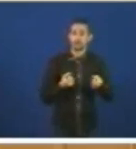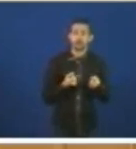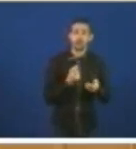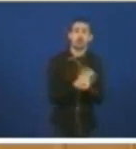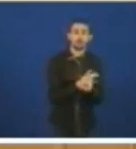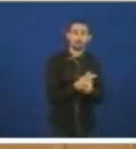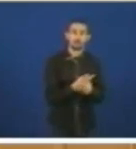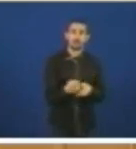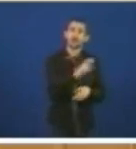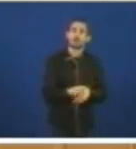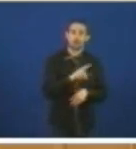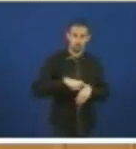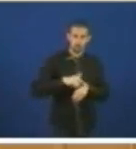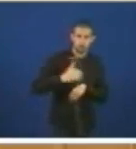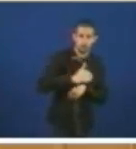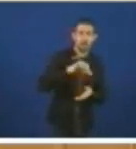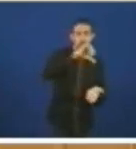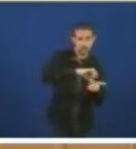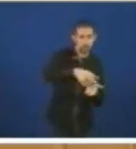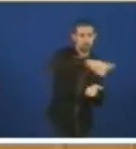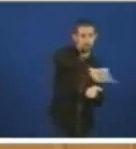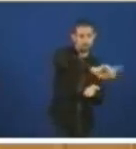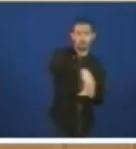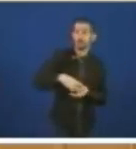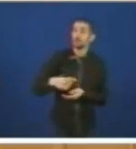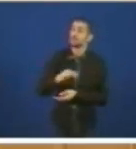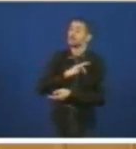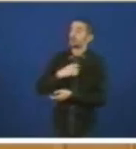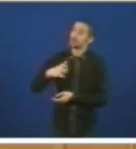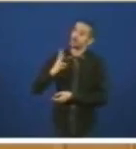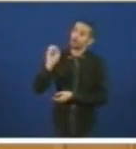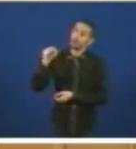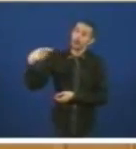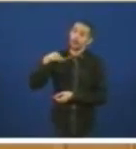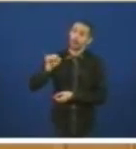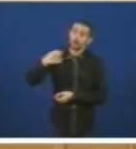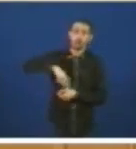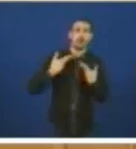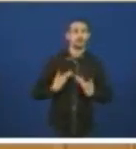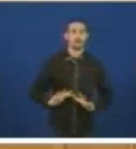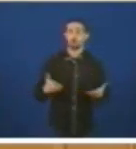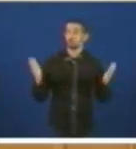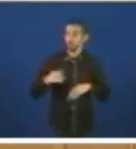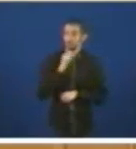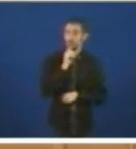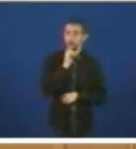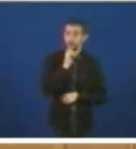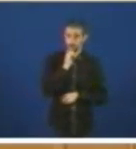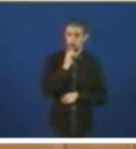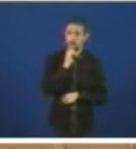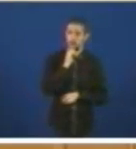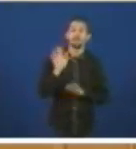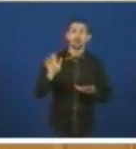tempo efectivamente señor parga blanco parga non estamos satisfeitos pero non estamos sendo